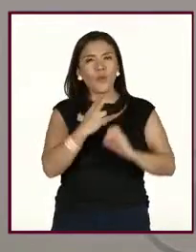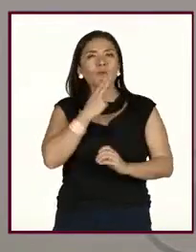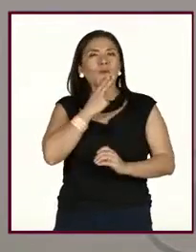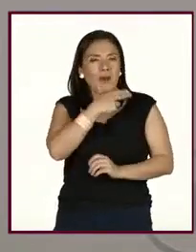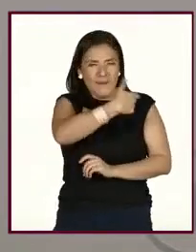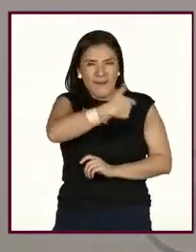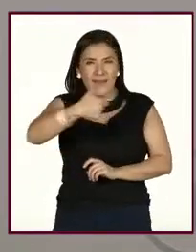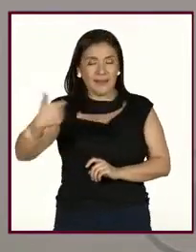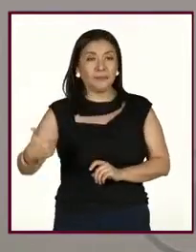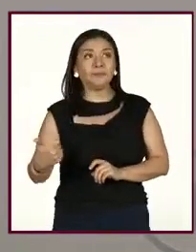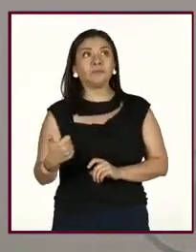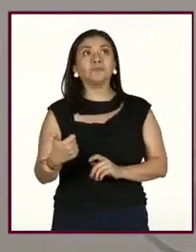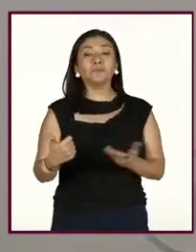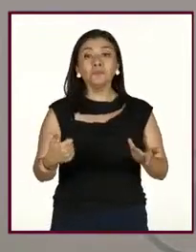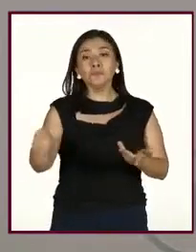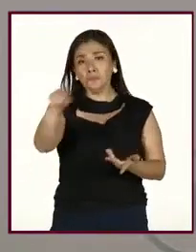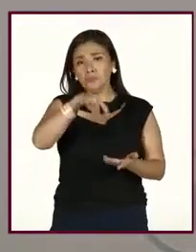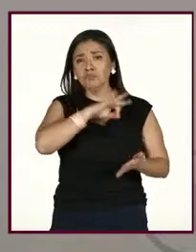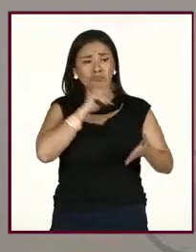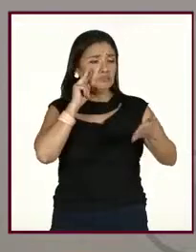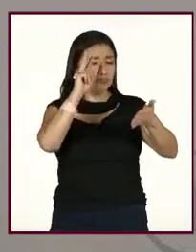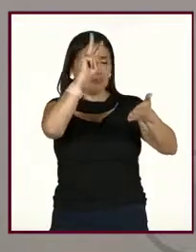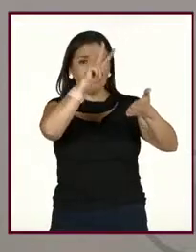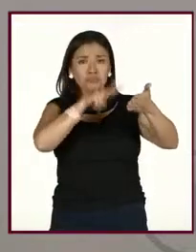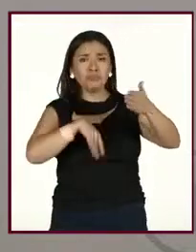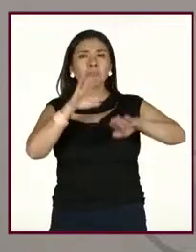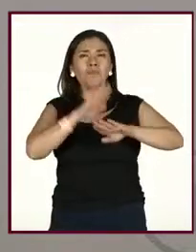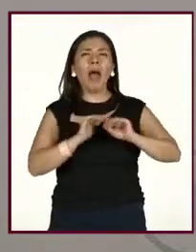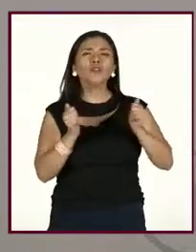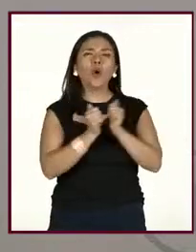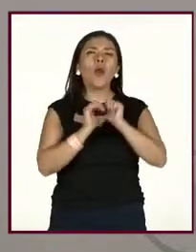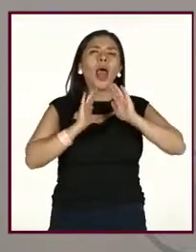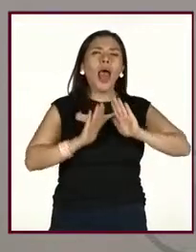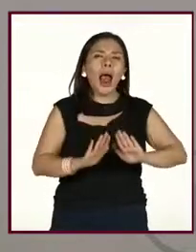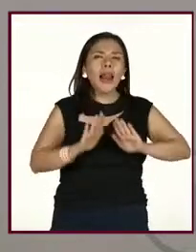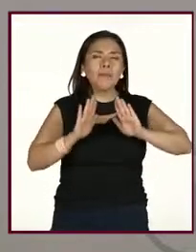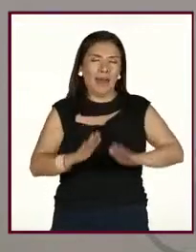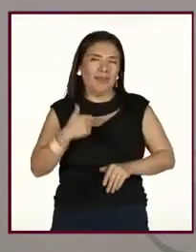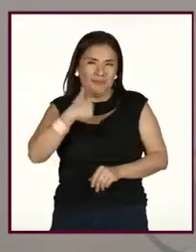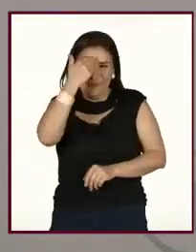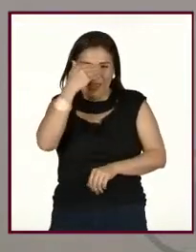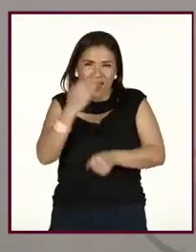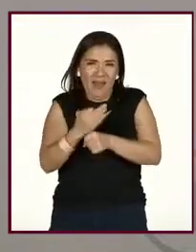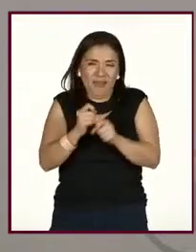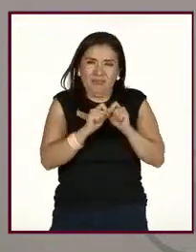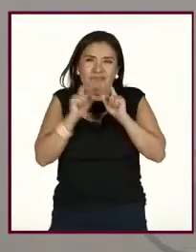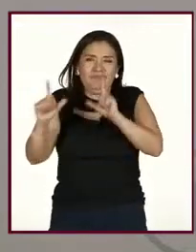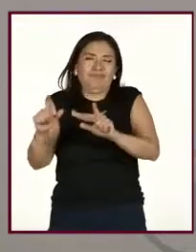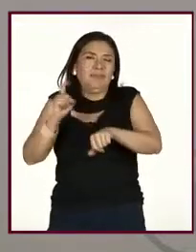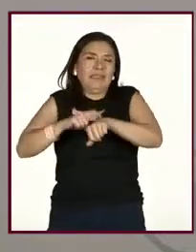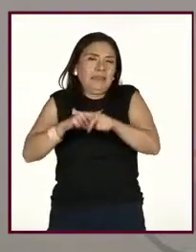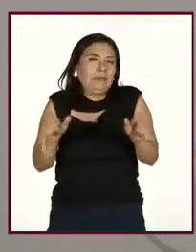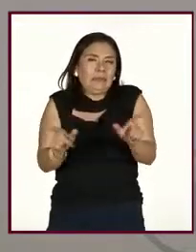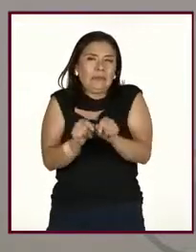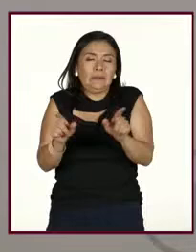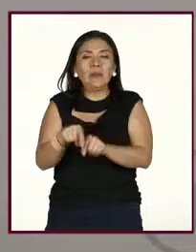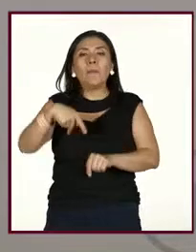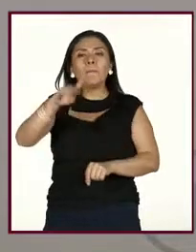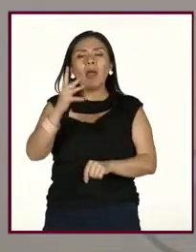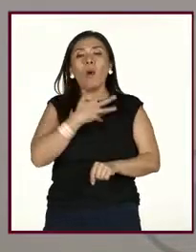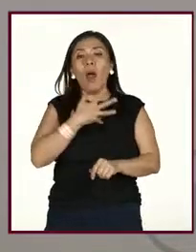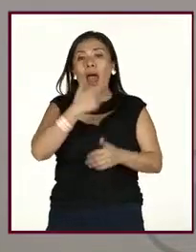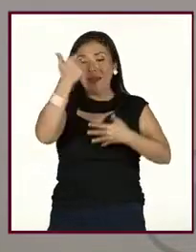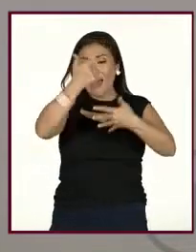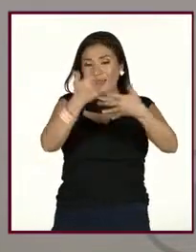para que lo revisen a mayor detenimiento. Sabemos que aquí el tiempo es breve, pero cada uno de estos cinco